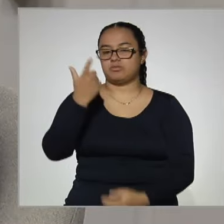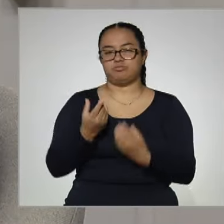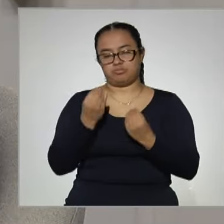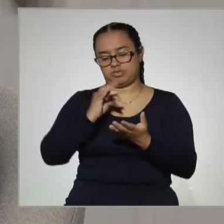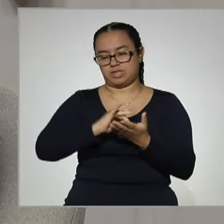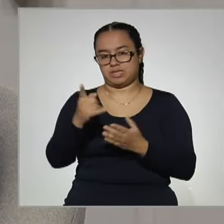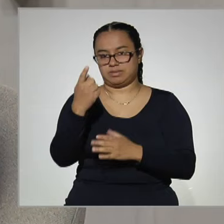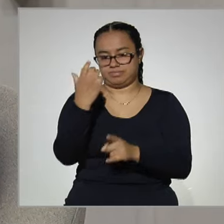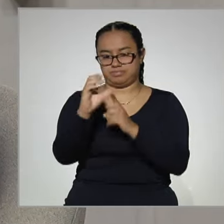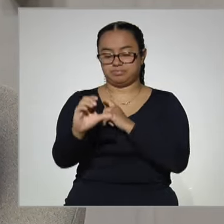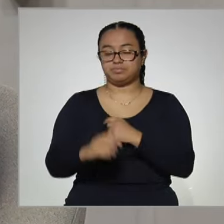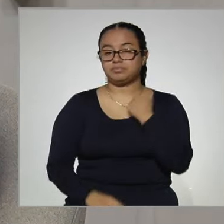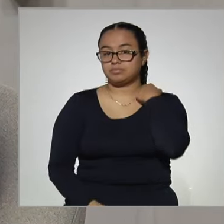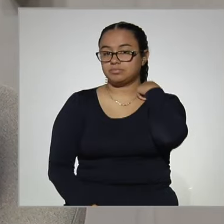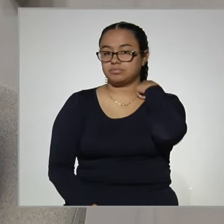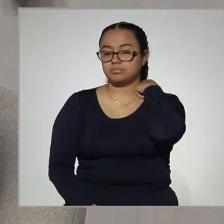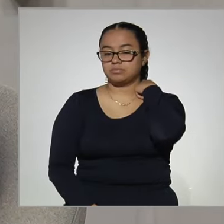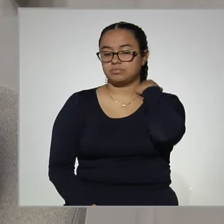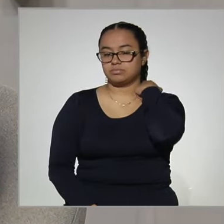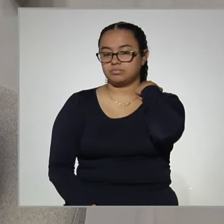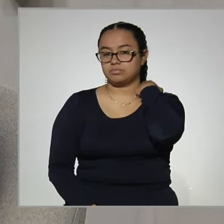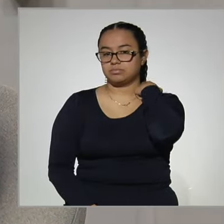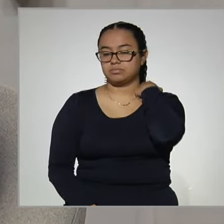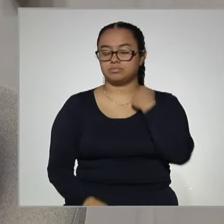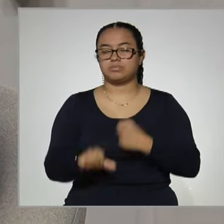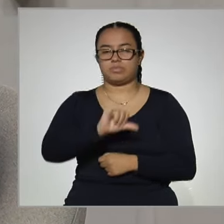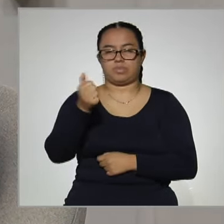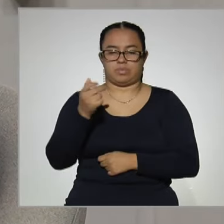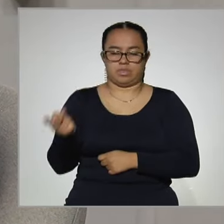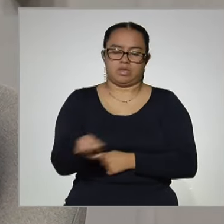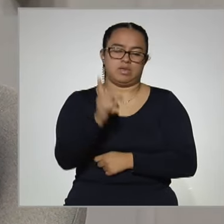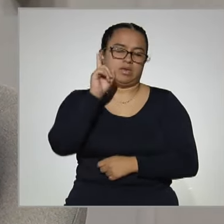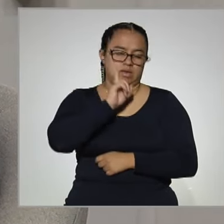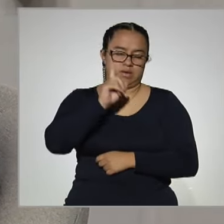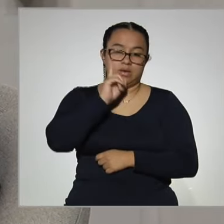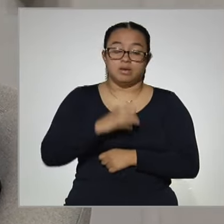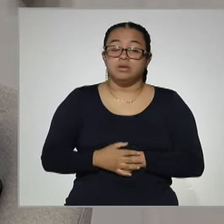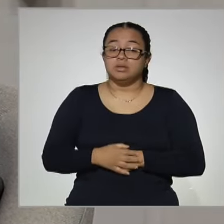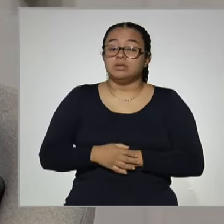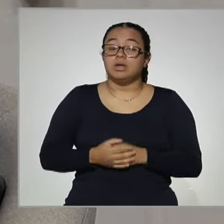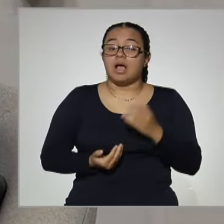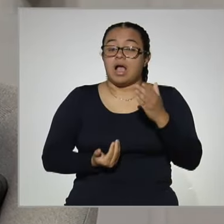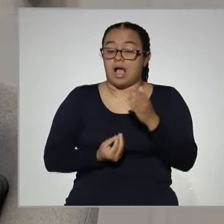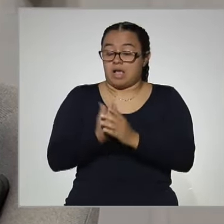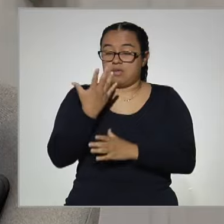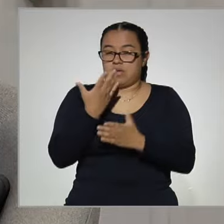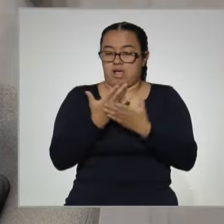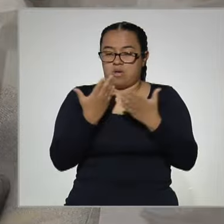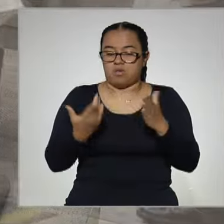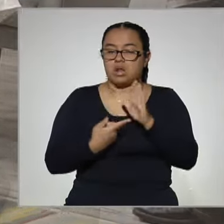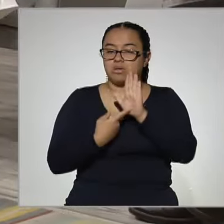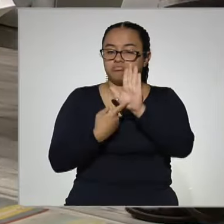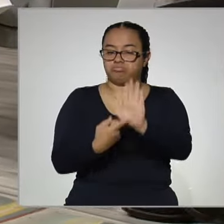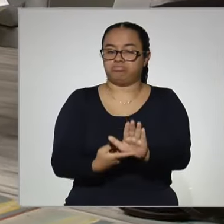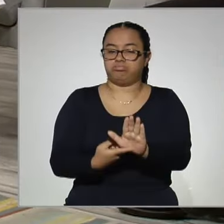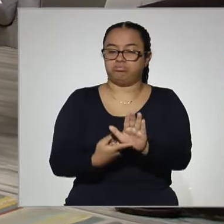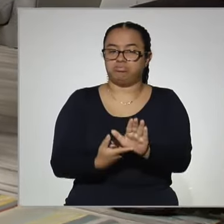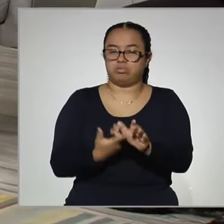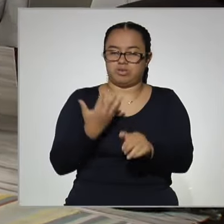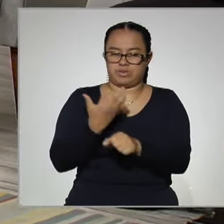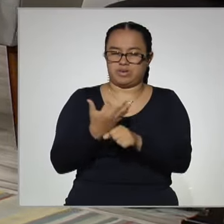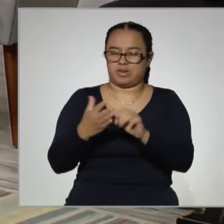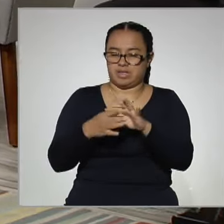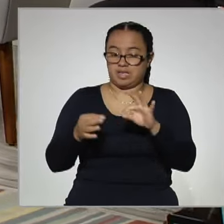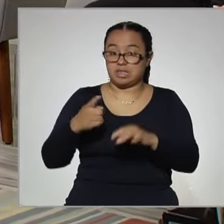por tu comentario. Y nos pregunta Carla González, las modalidades que están presentando, ahorita las que estamos